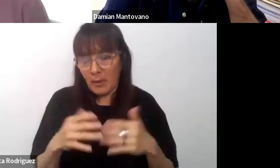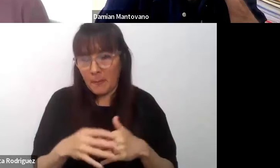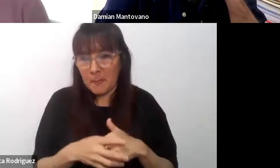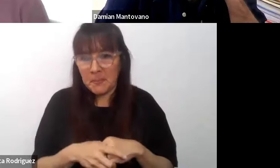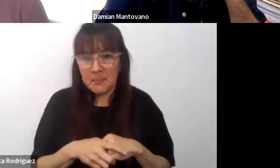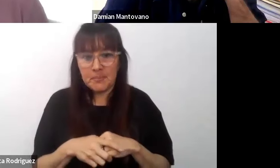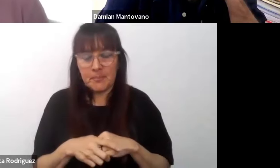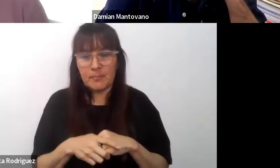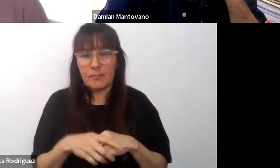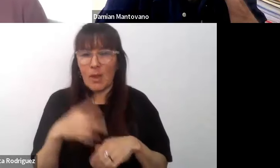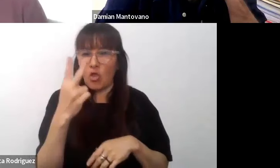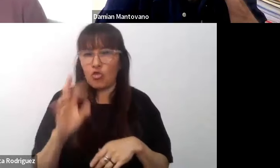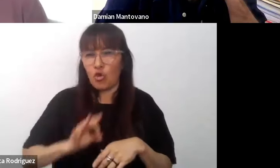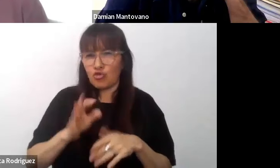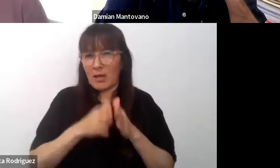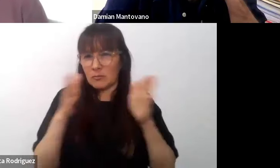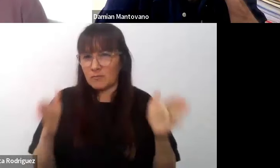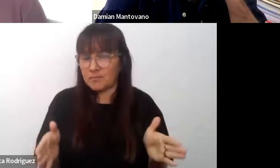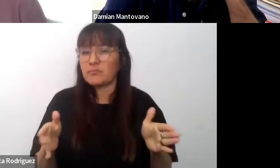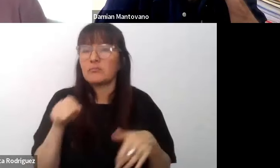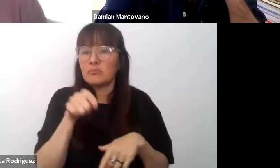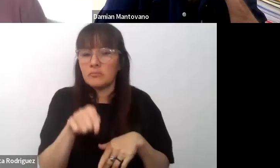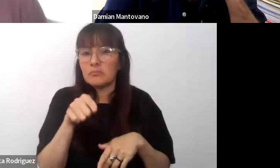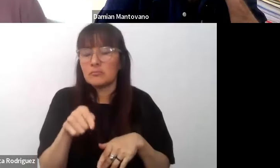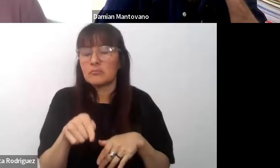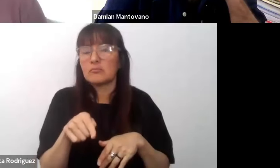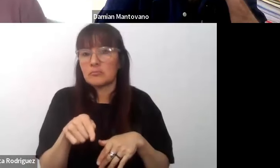durante los cuales van a recibir